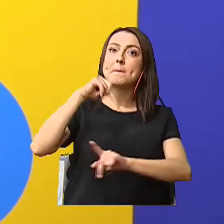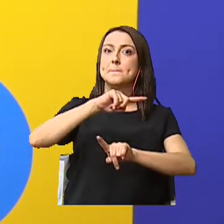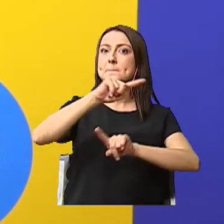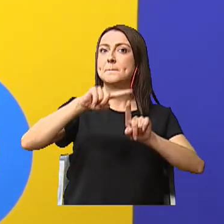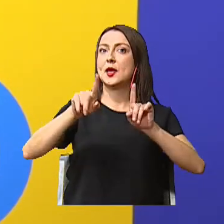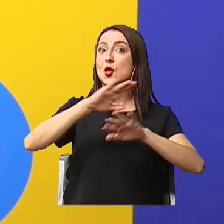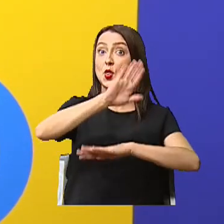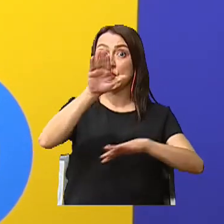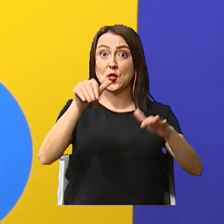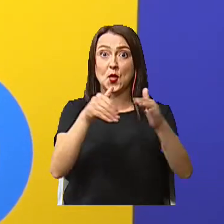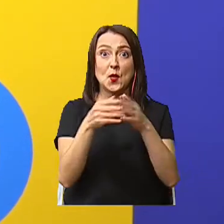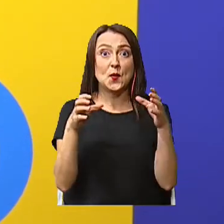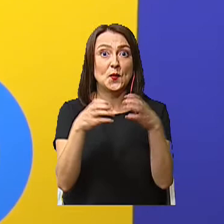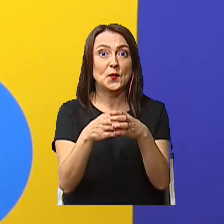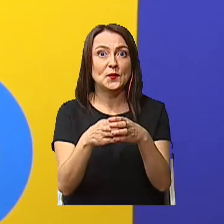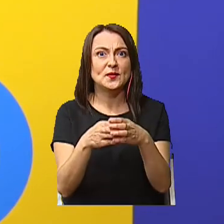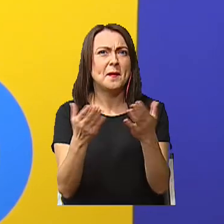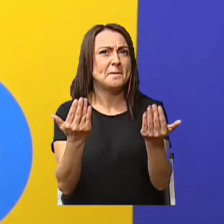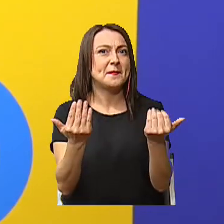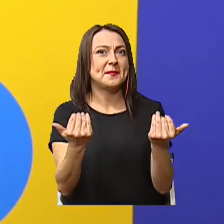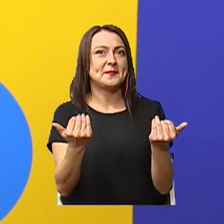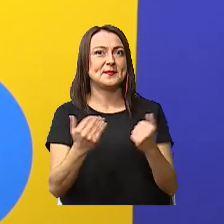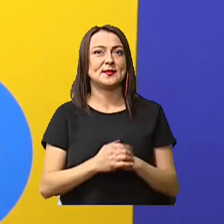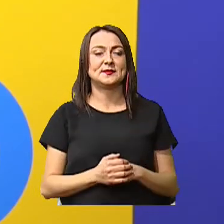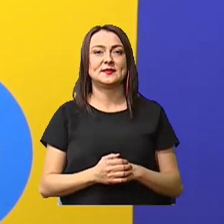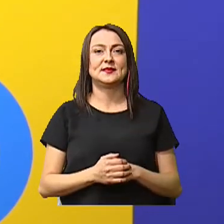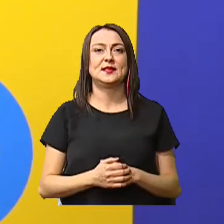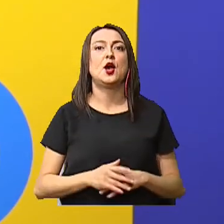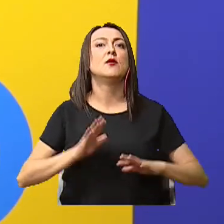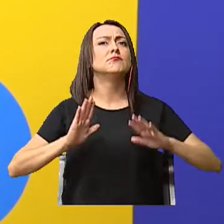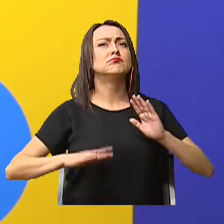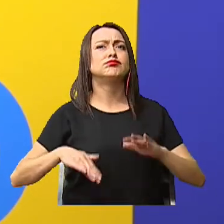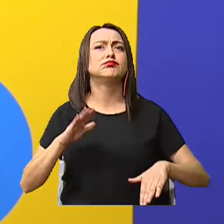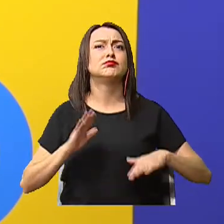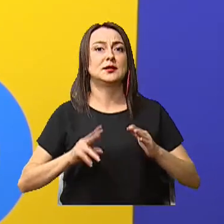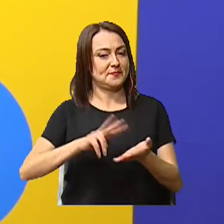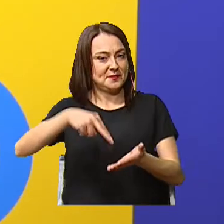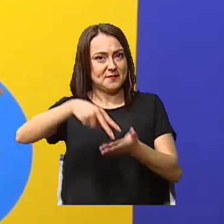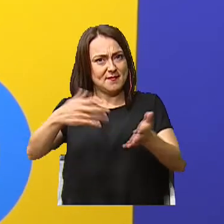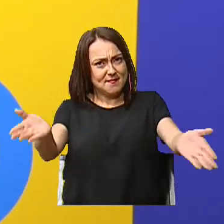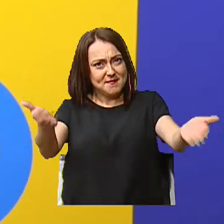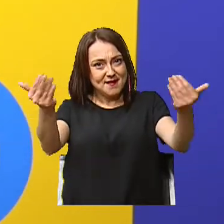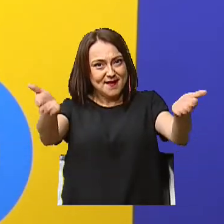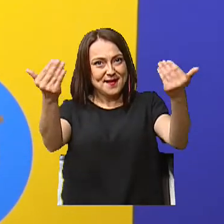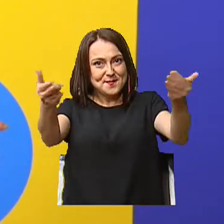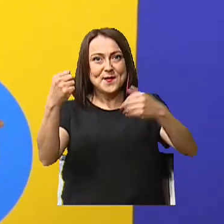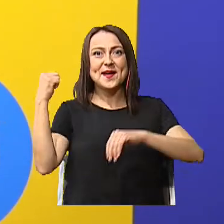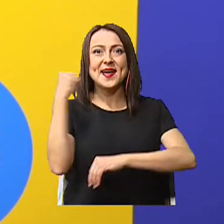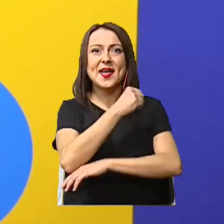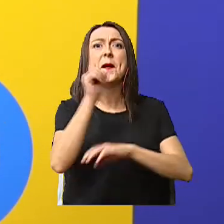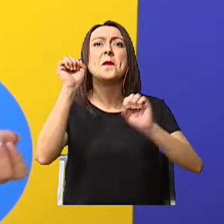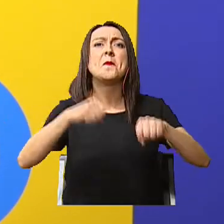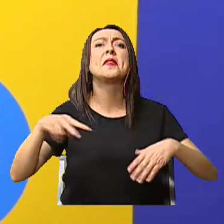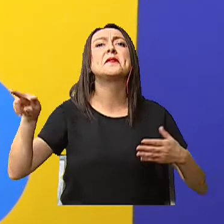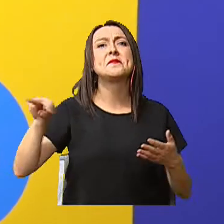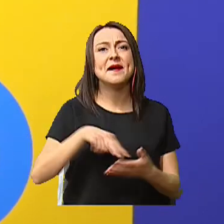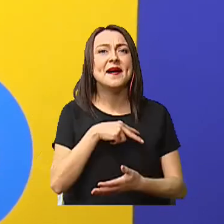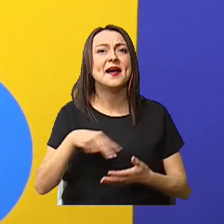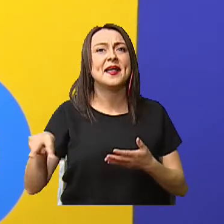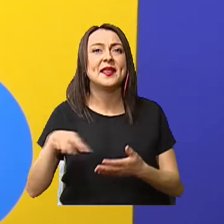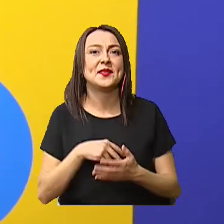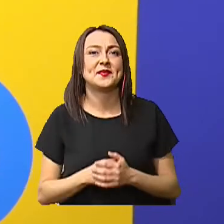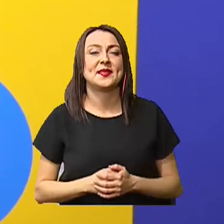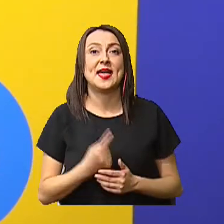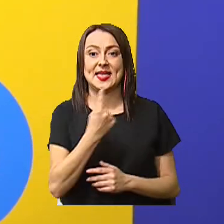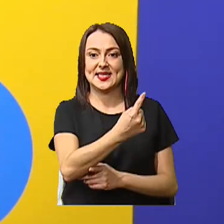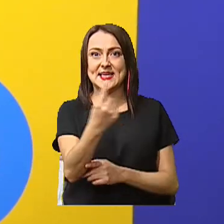junto ¿Les parece? Vamos, y con ritmo, pónganse de pie Vamos a cantar y pueden ir bailando Saquen